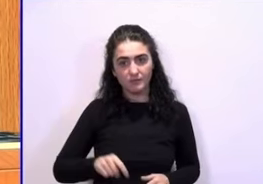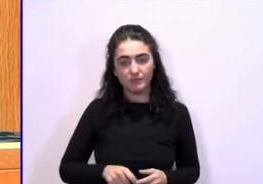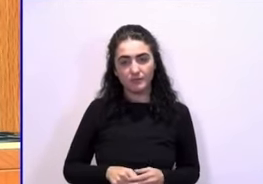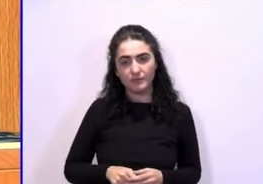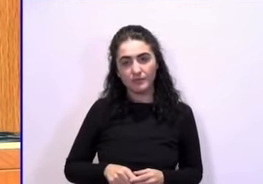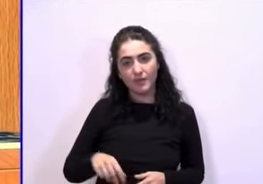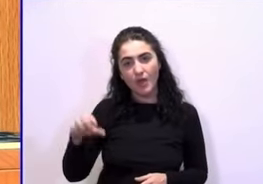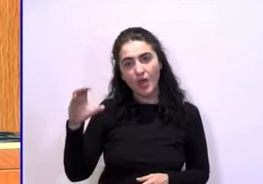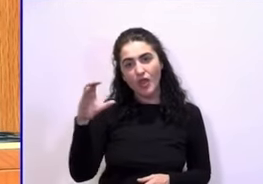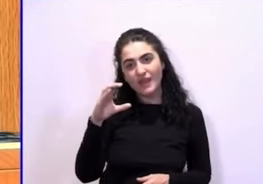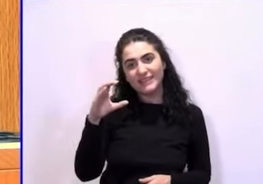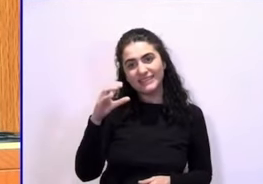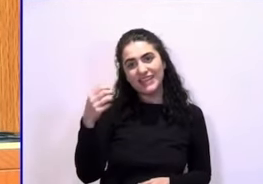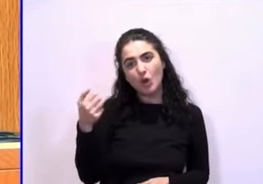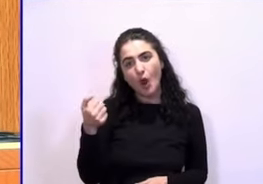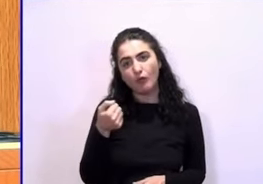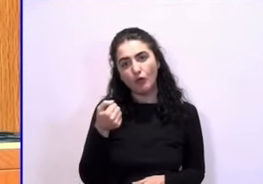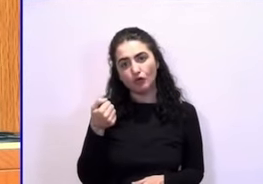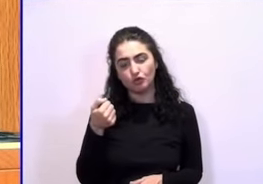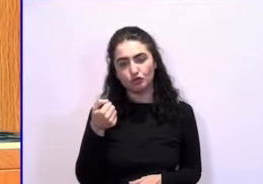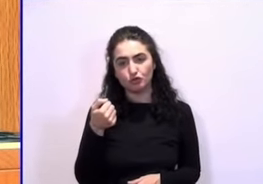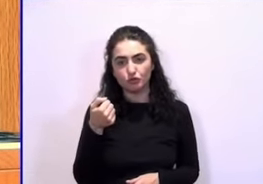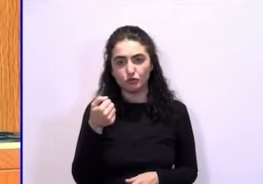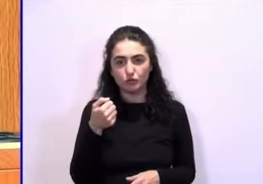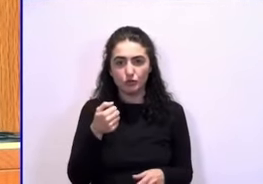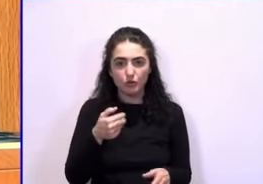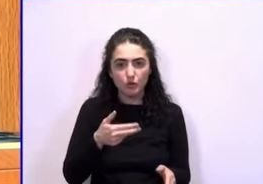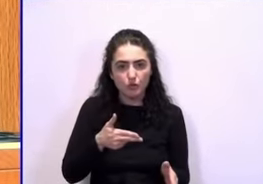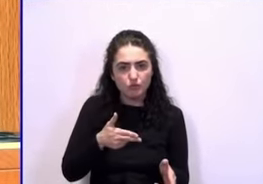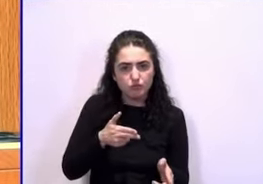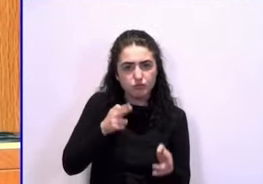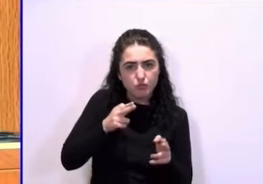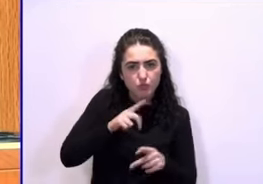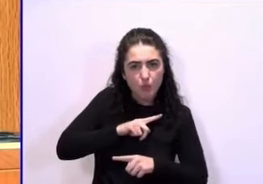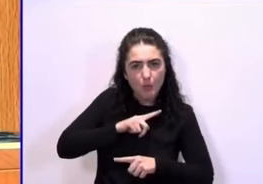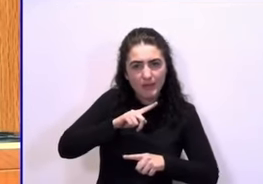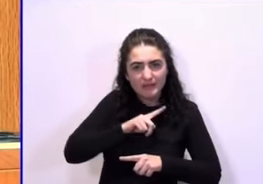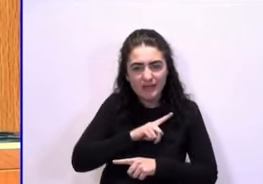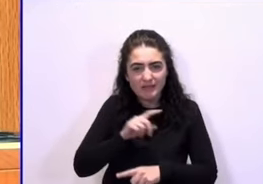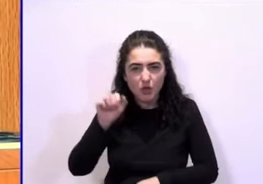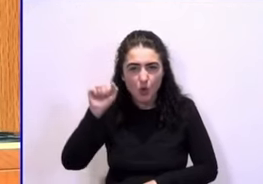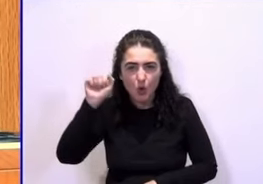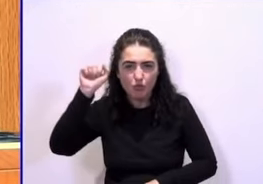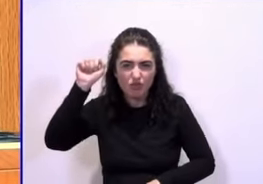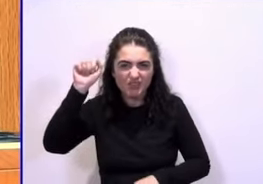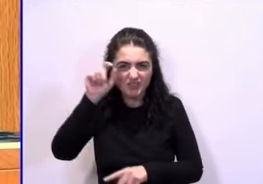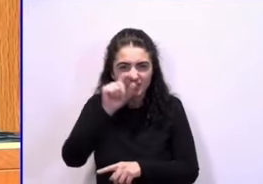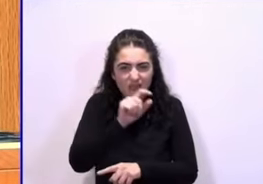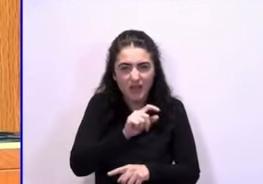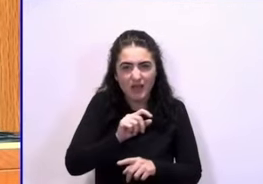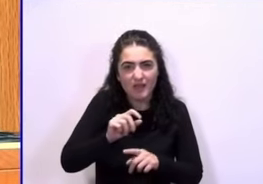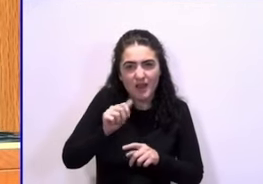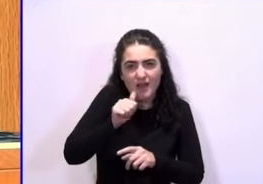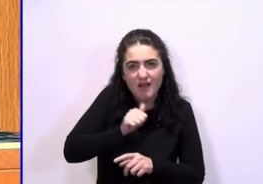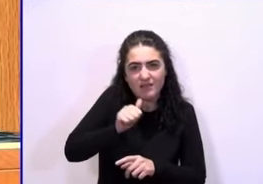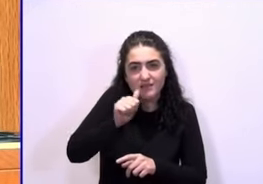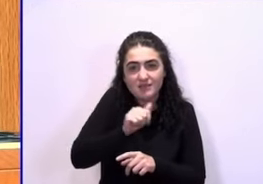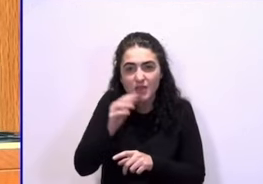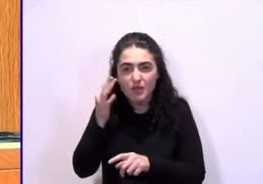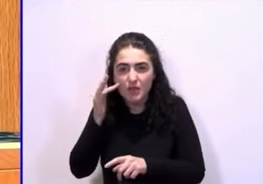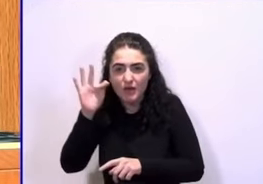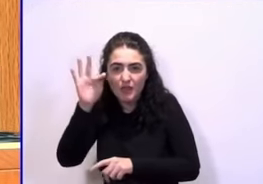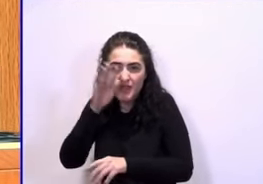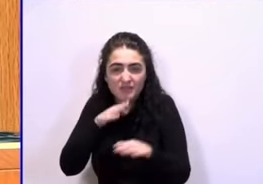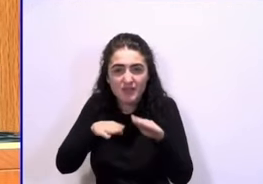Celestino Alfonso, combatiente comunista de la resistencia francesa tras la Guerra Civil, entra en el Panteón de los Herios de